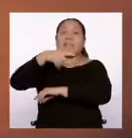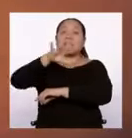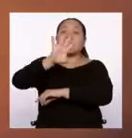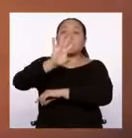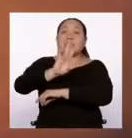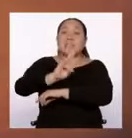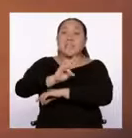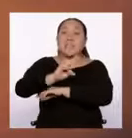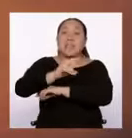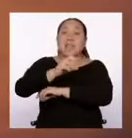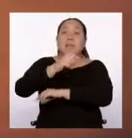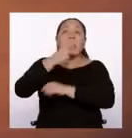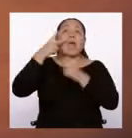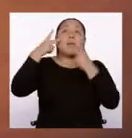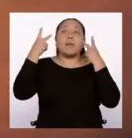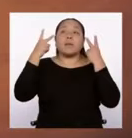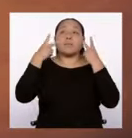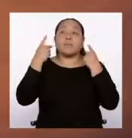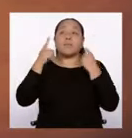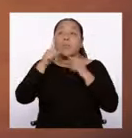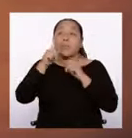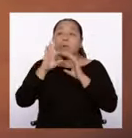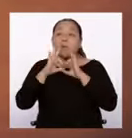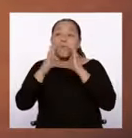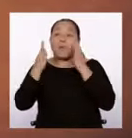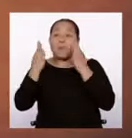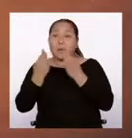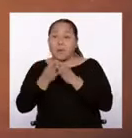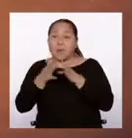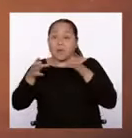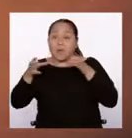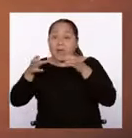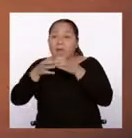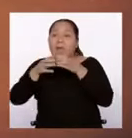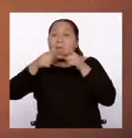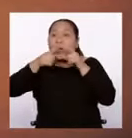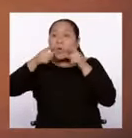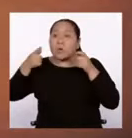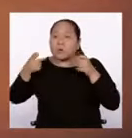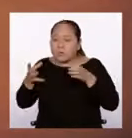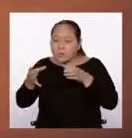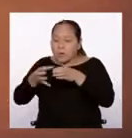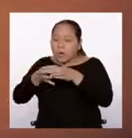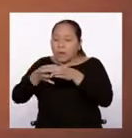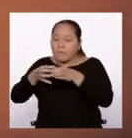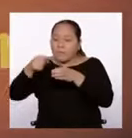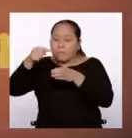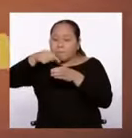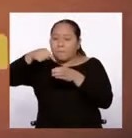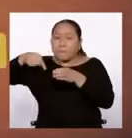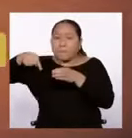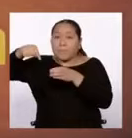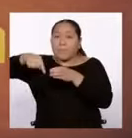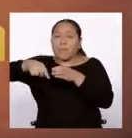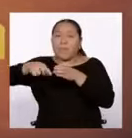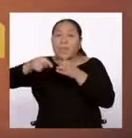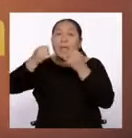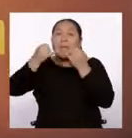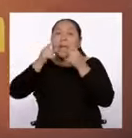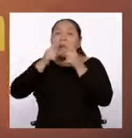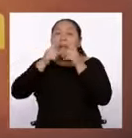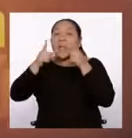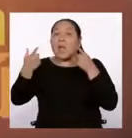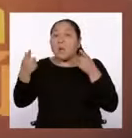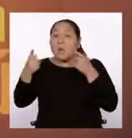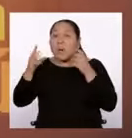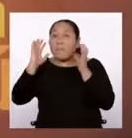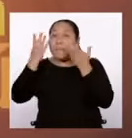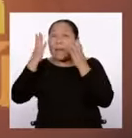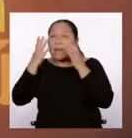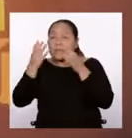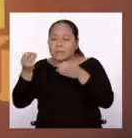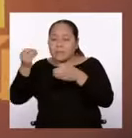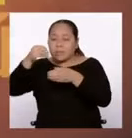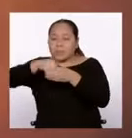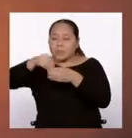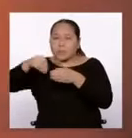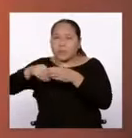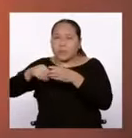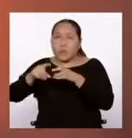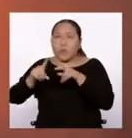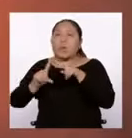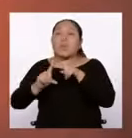Una familia lingüística es el conjunto de lenguas emparentadas entre sí que tienen un origen común.